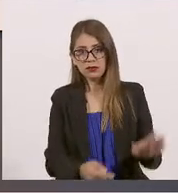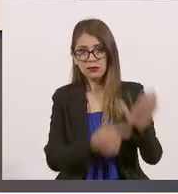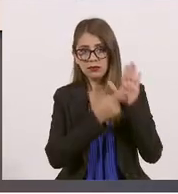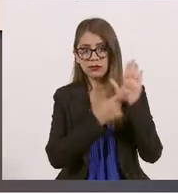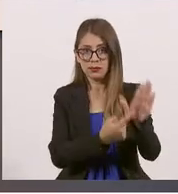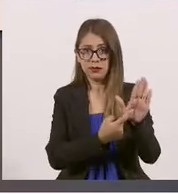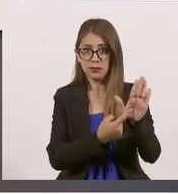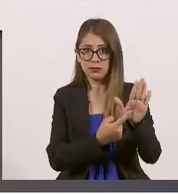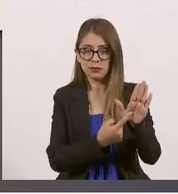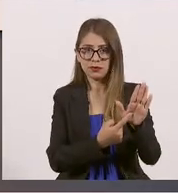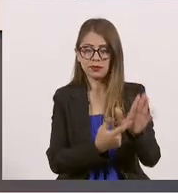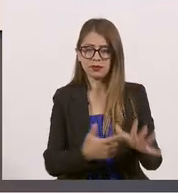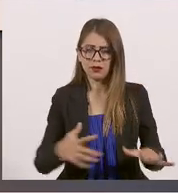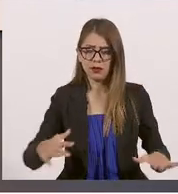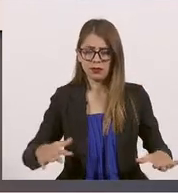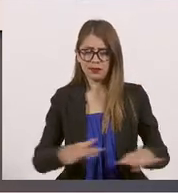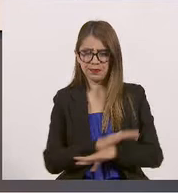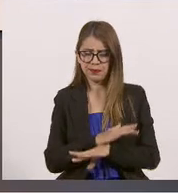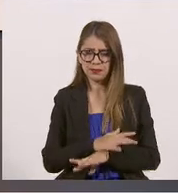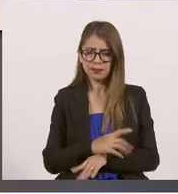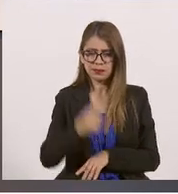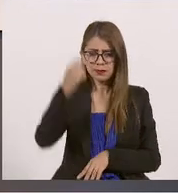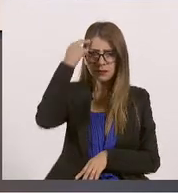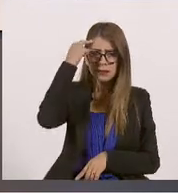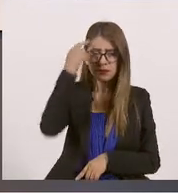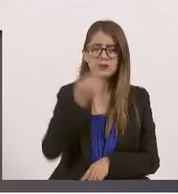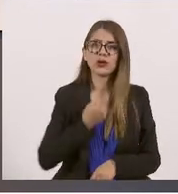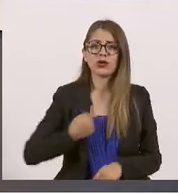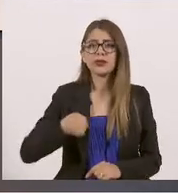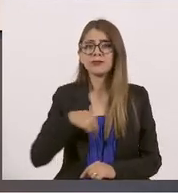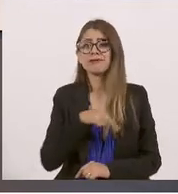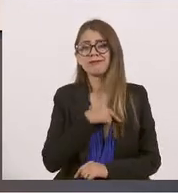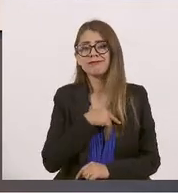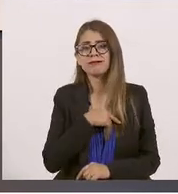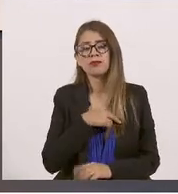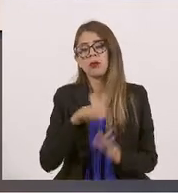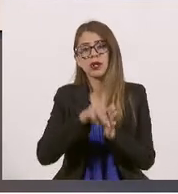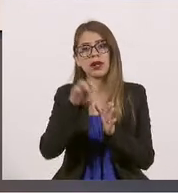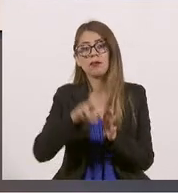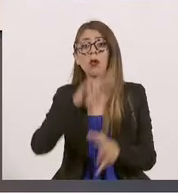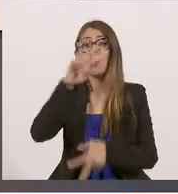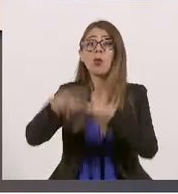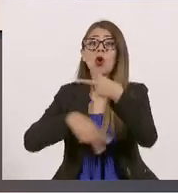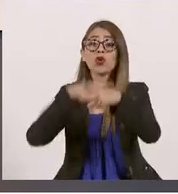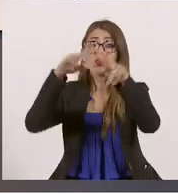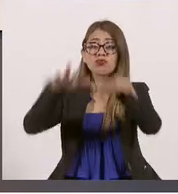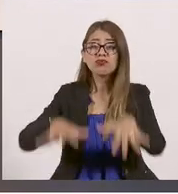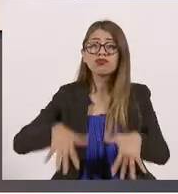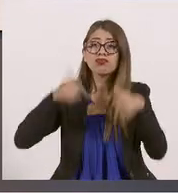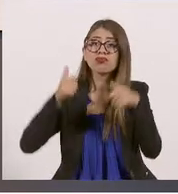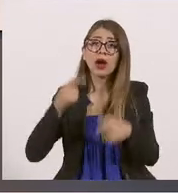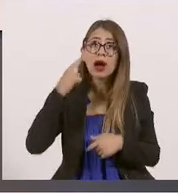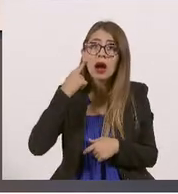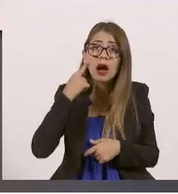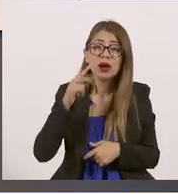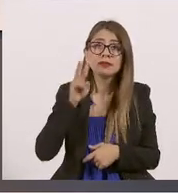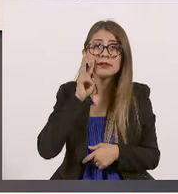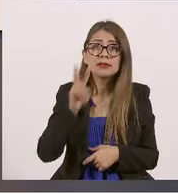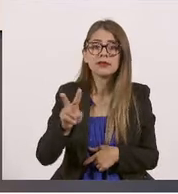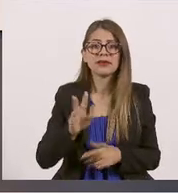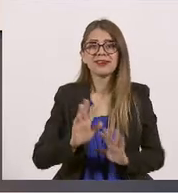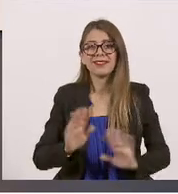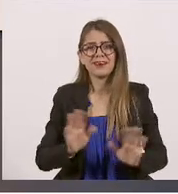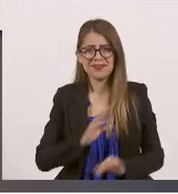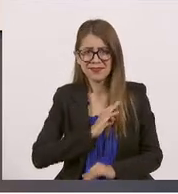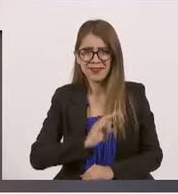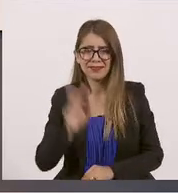un poco los límites espaciales que convencionalmente tenemos para ir a un concierto, pero además de eso nos permite que todos seamos difusores